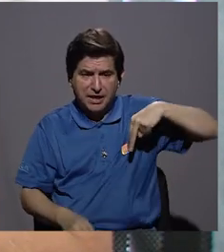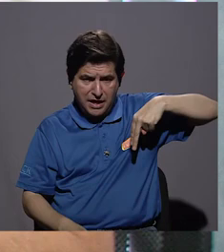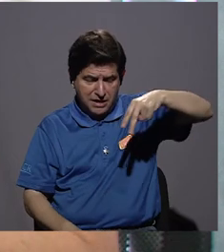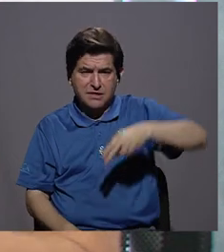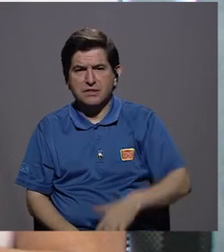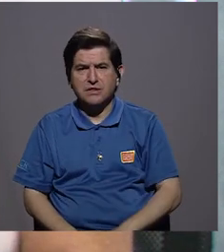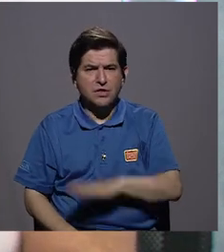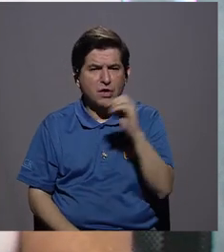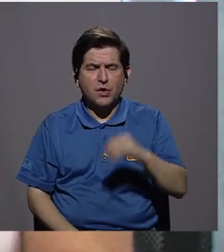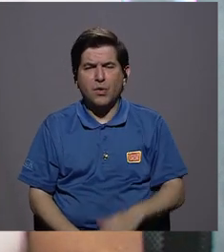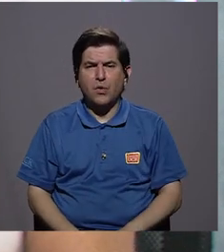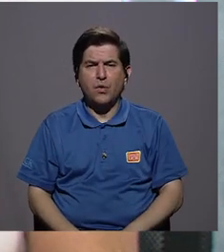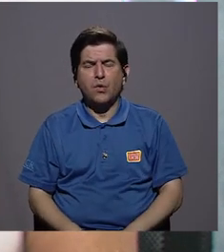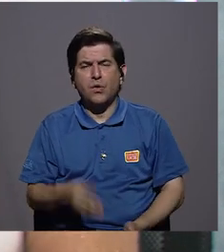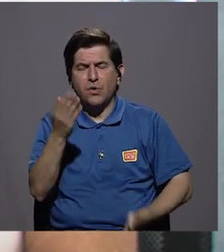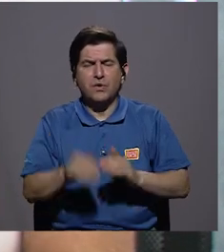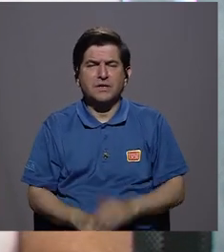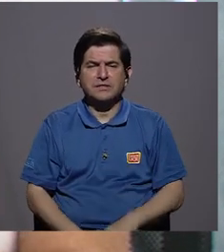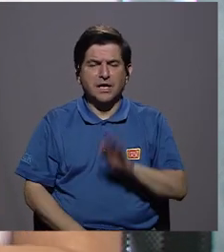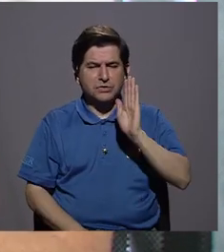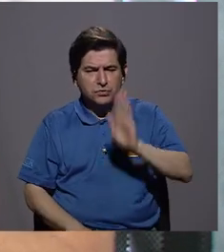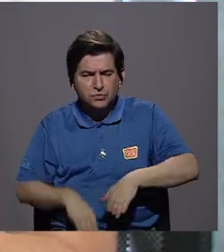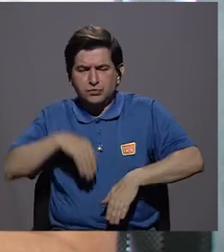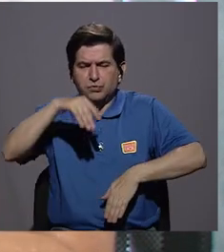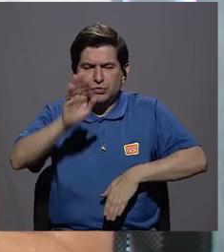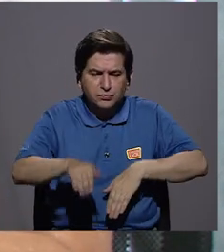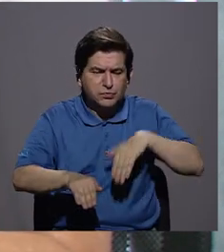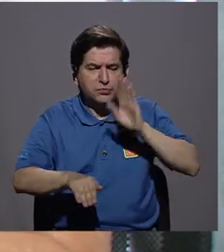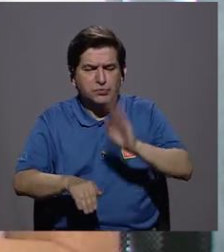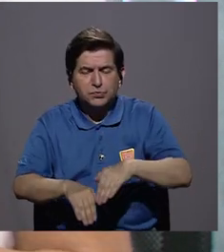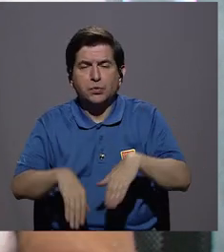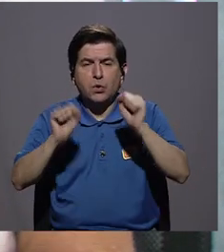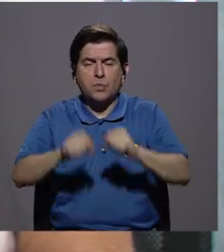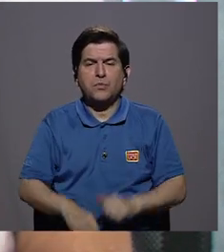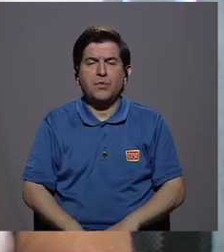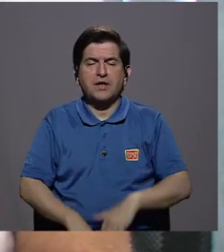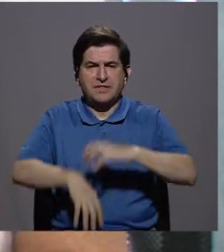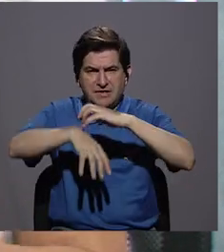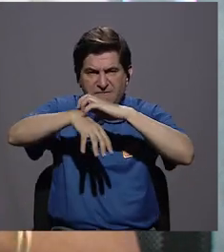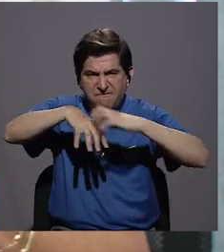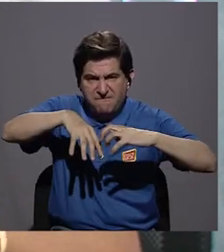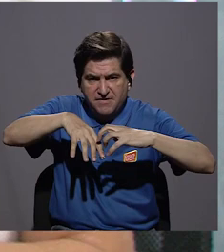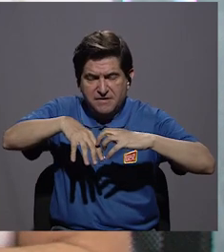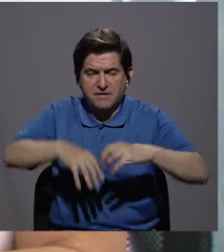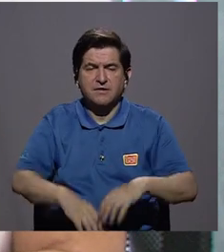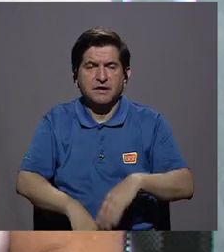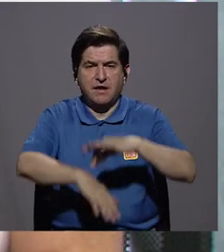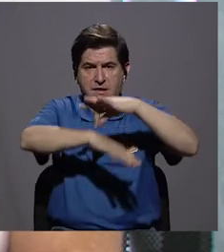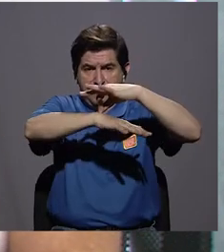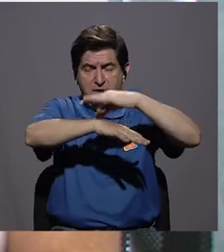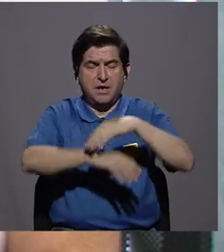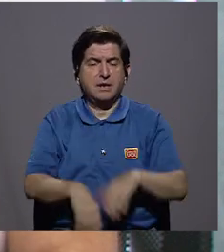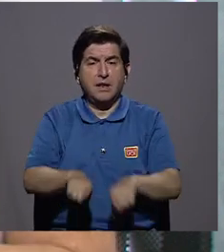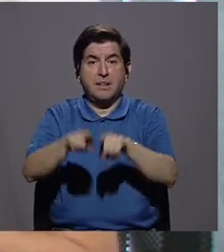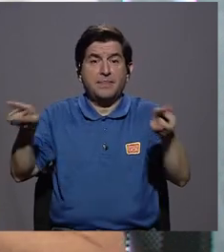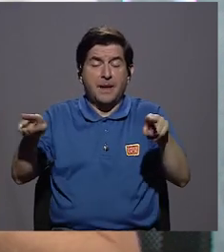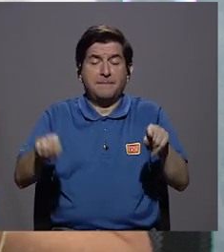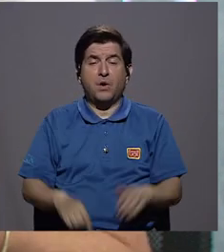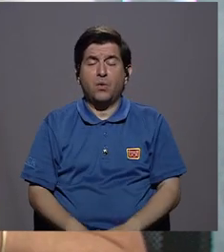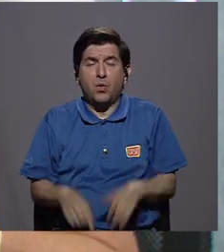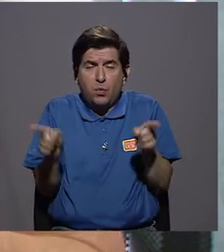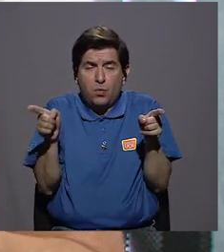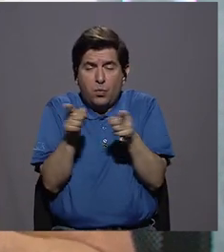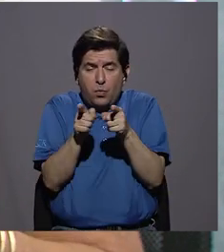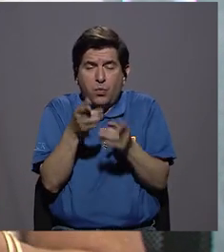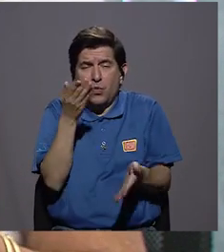y el roce que puede propiciar un calzado grande puede producir entonces lesiones en la piel. Ni un calzado pequeño porque puede